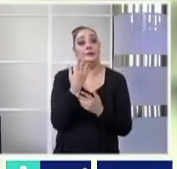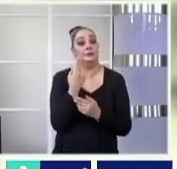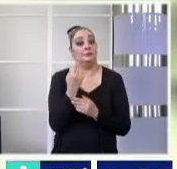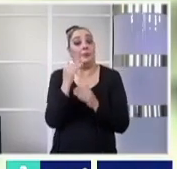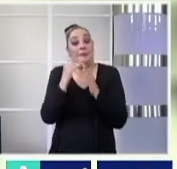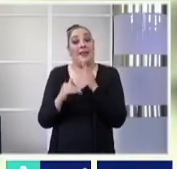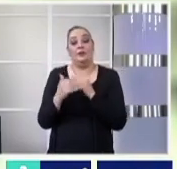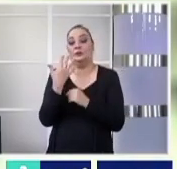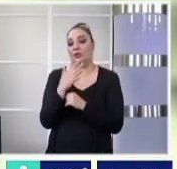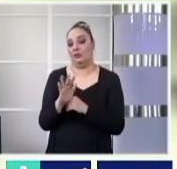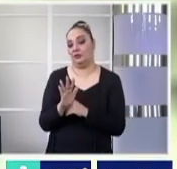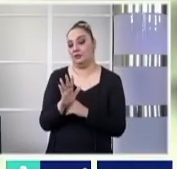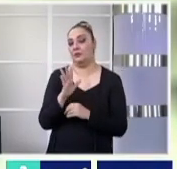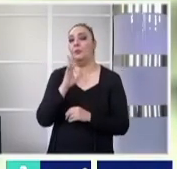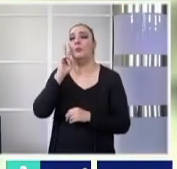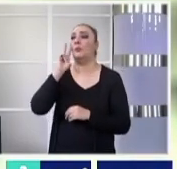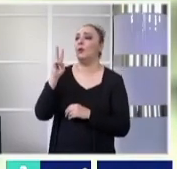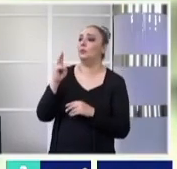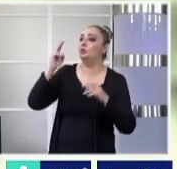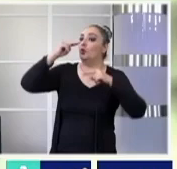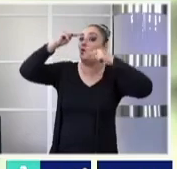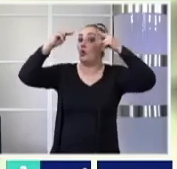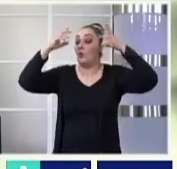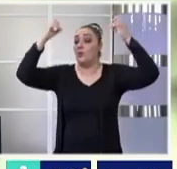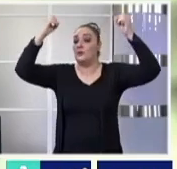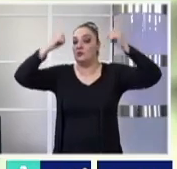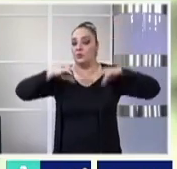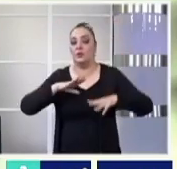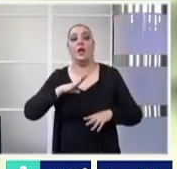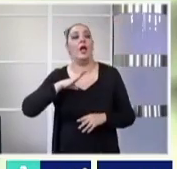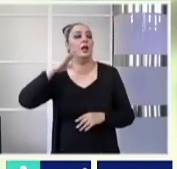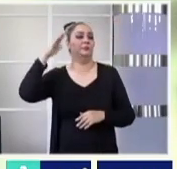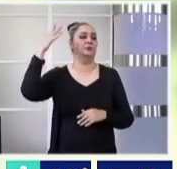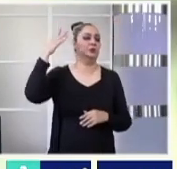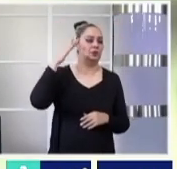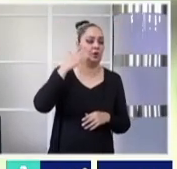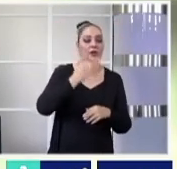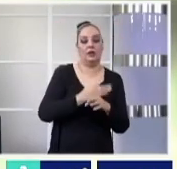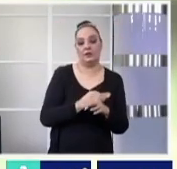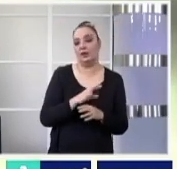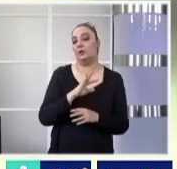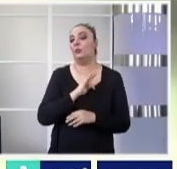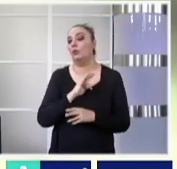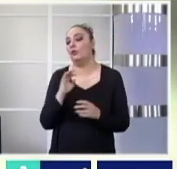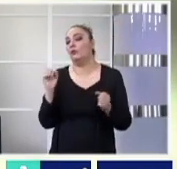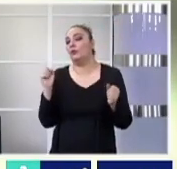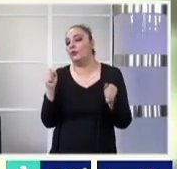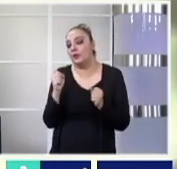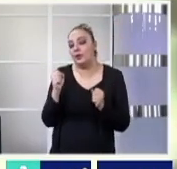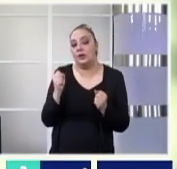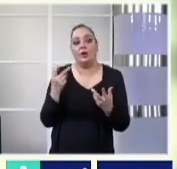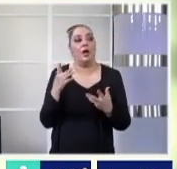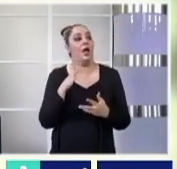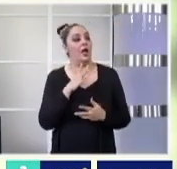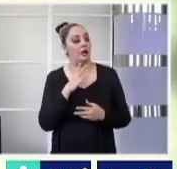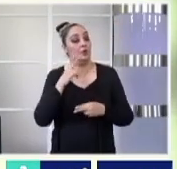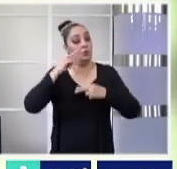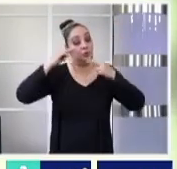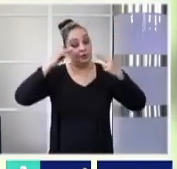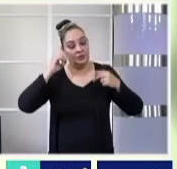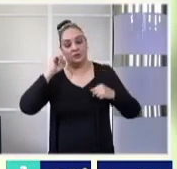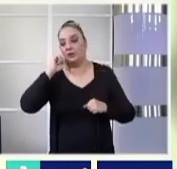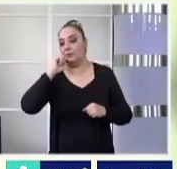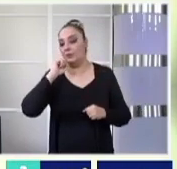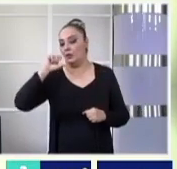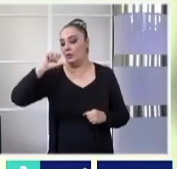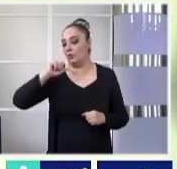observamos la tendencia en nubes y lluvia, cielos soleados a tarde, con ambiente ligeramente frío a fresco, se incrementa la nubosidad de